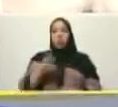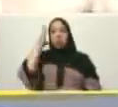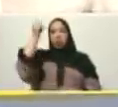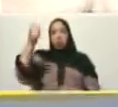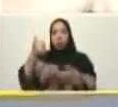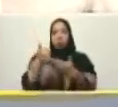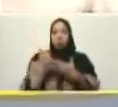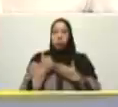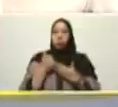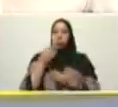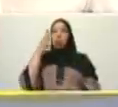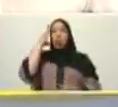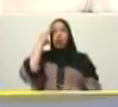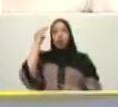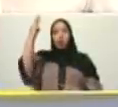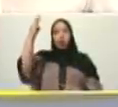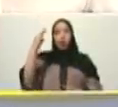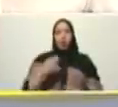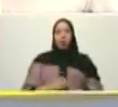con Dios nuestro Señor